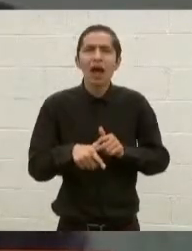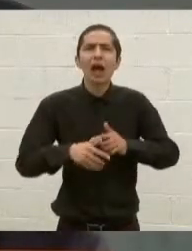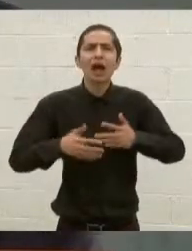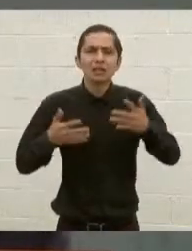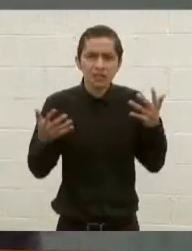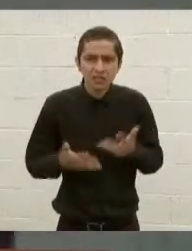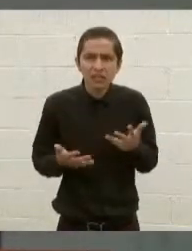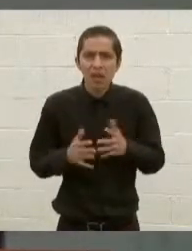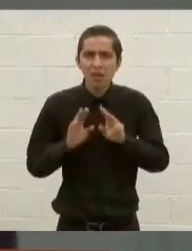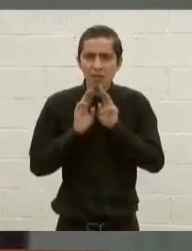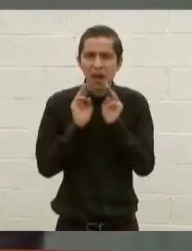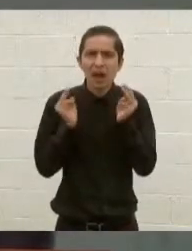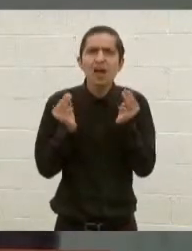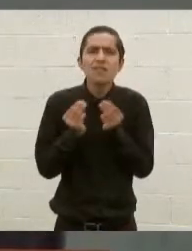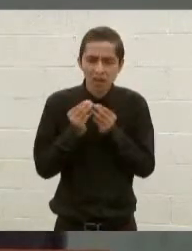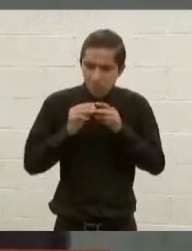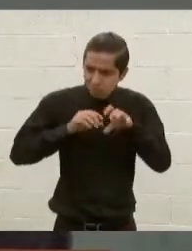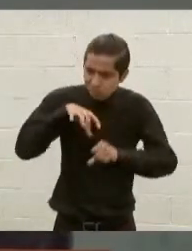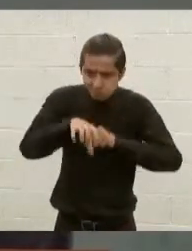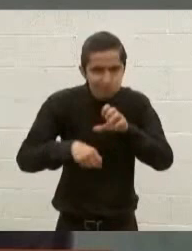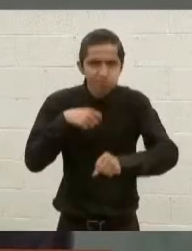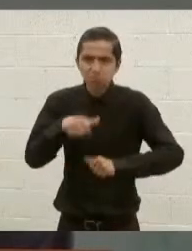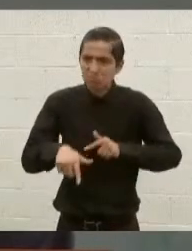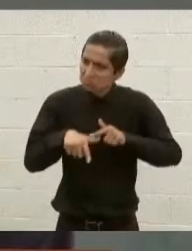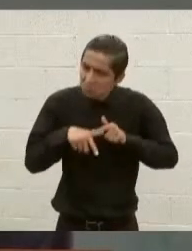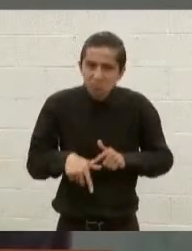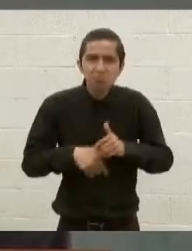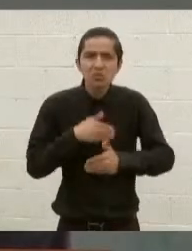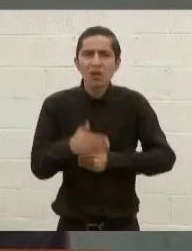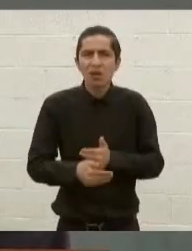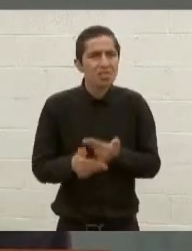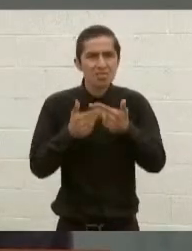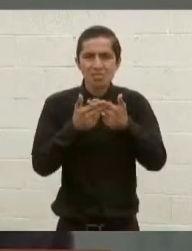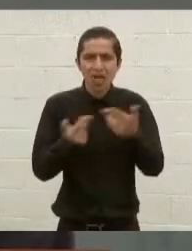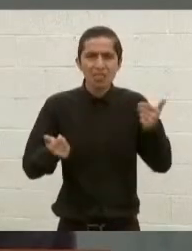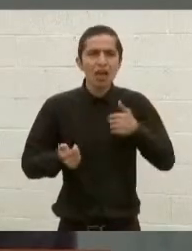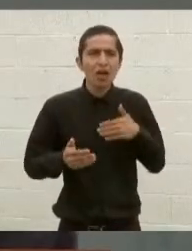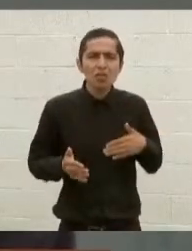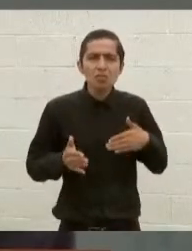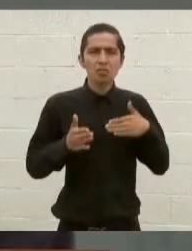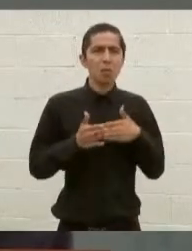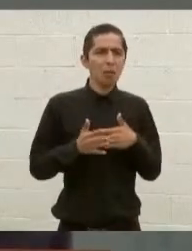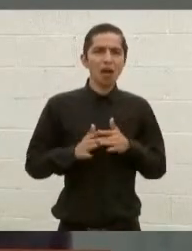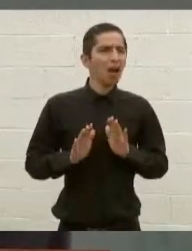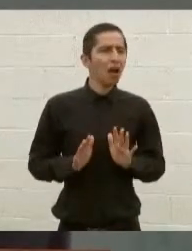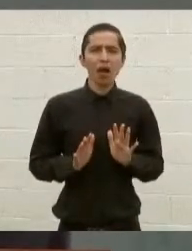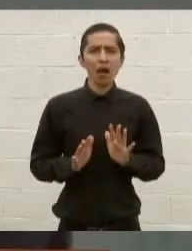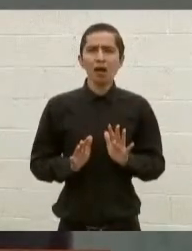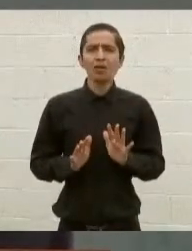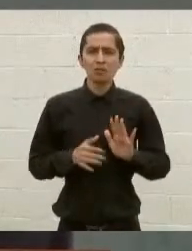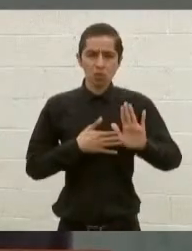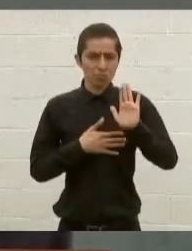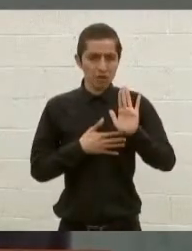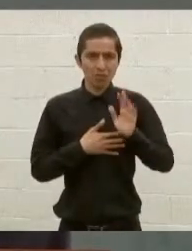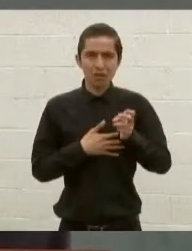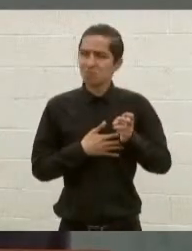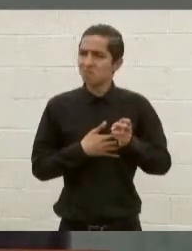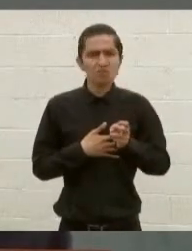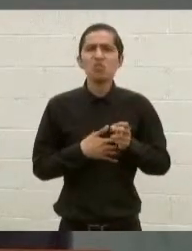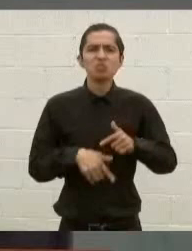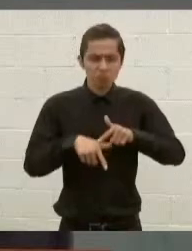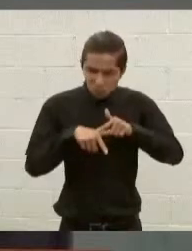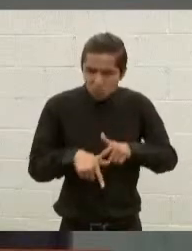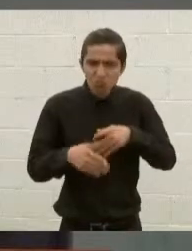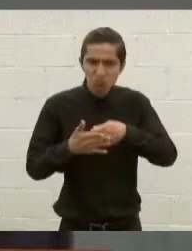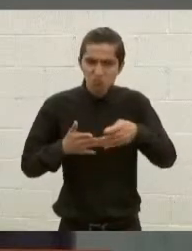al crimen organizado. Nada detendrá este compromiso. Lo haremos con